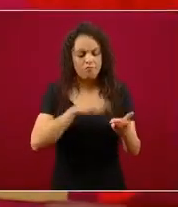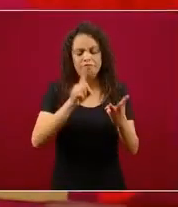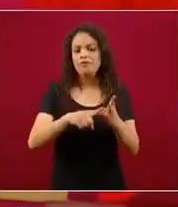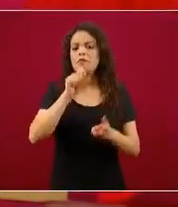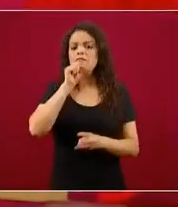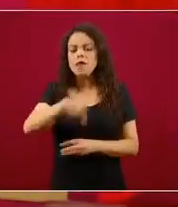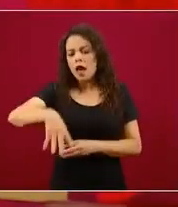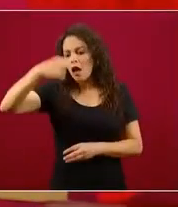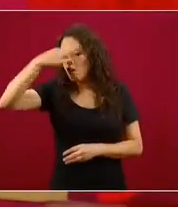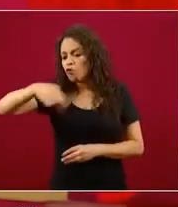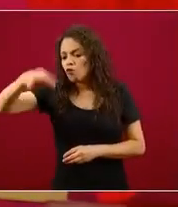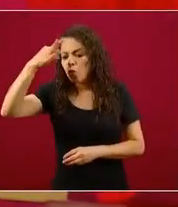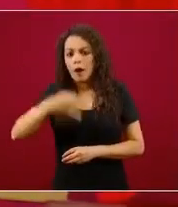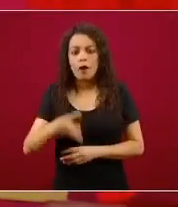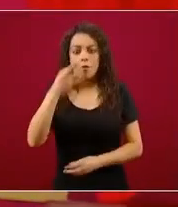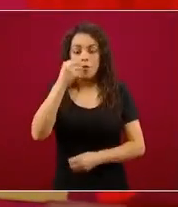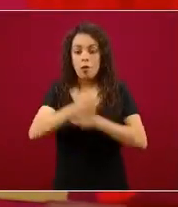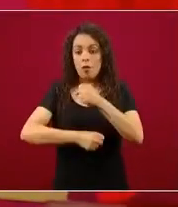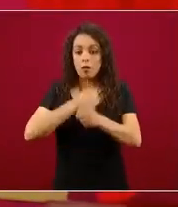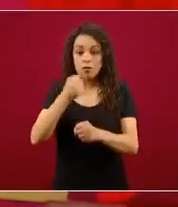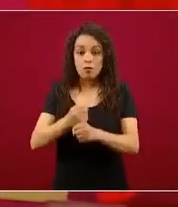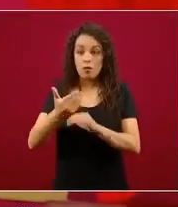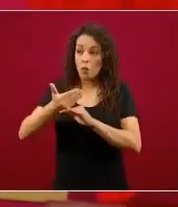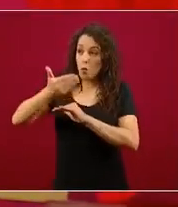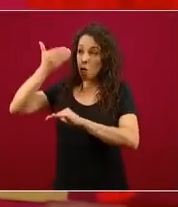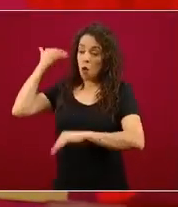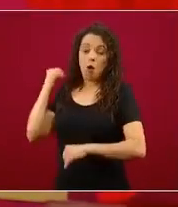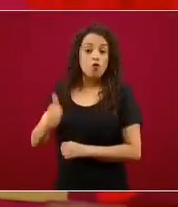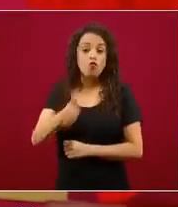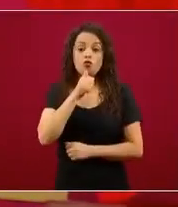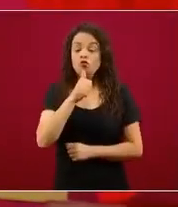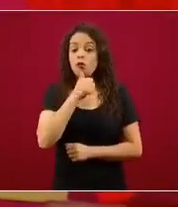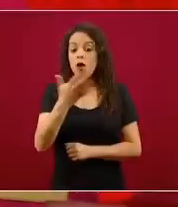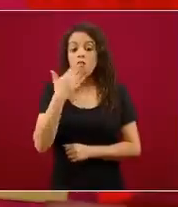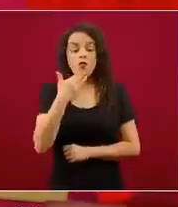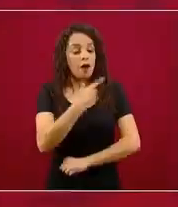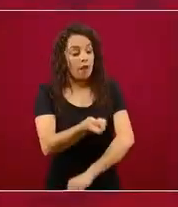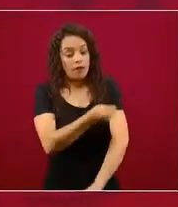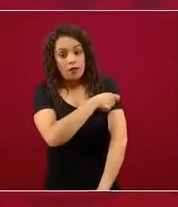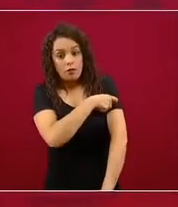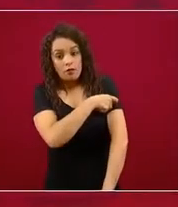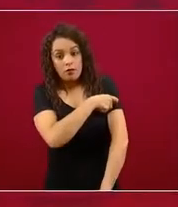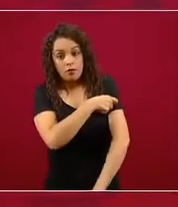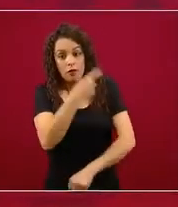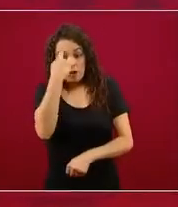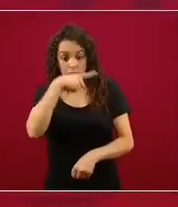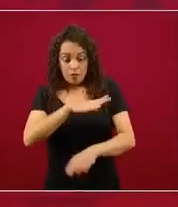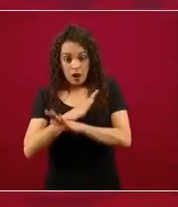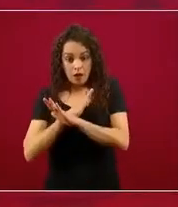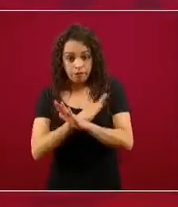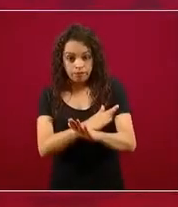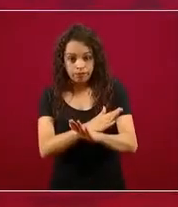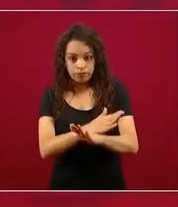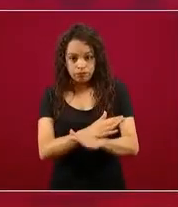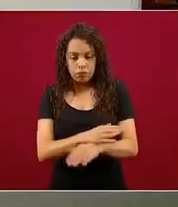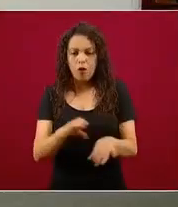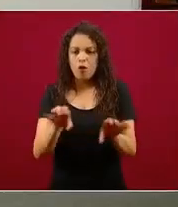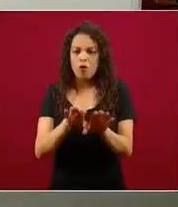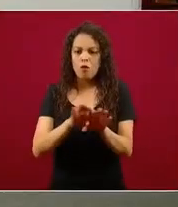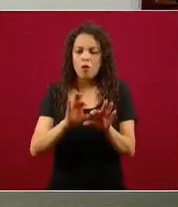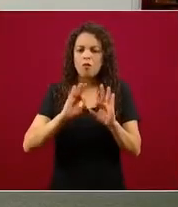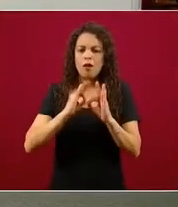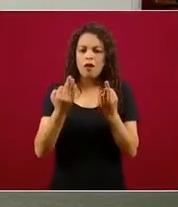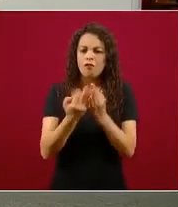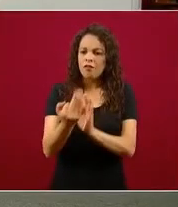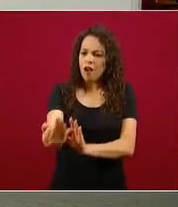años previos a que existiera vacuna y antivirales, se enfrentan de esta manera, con el